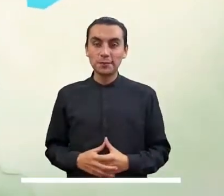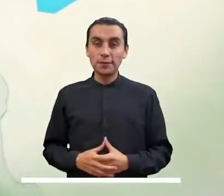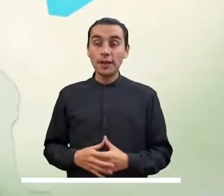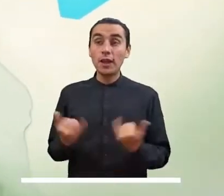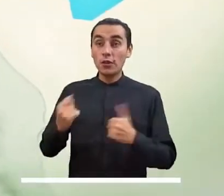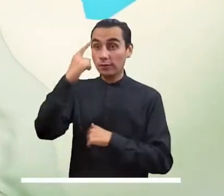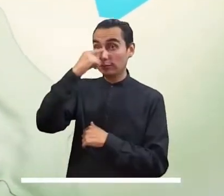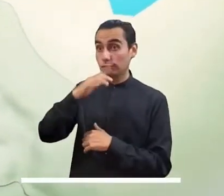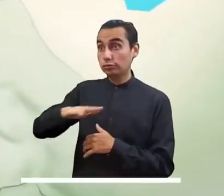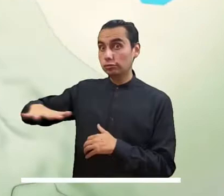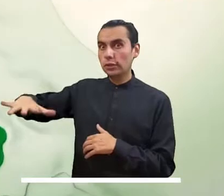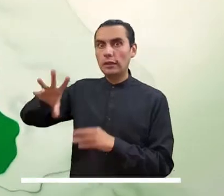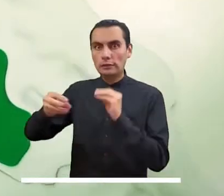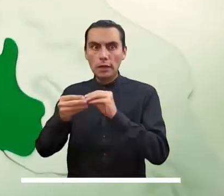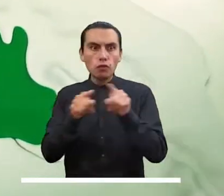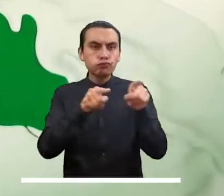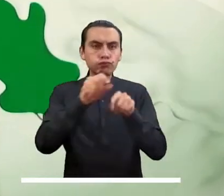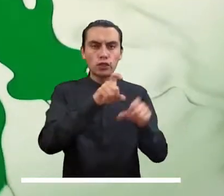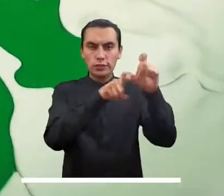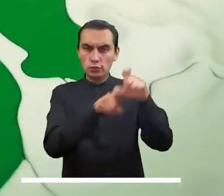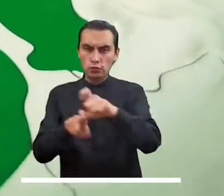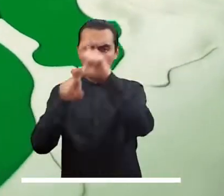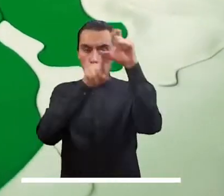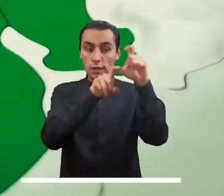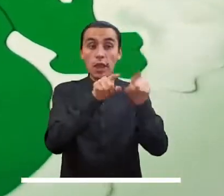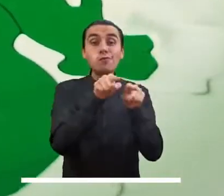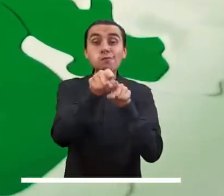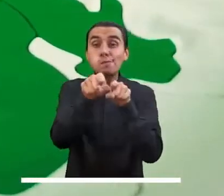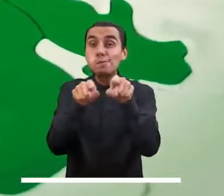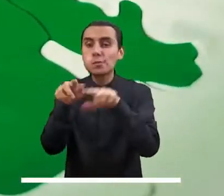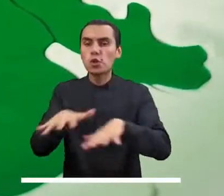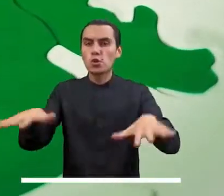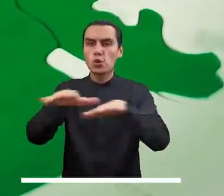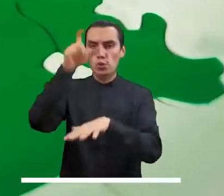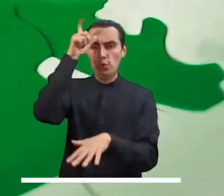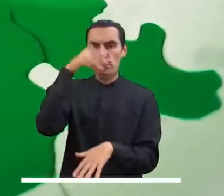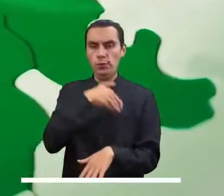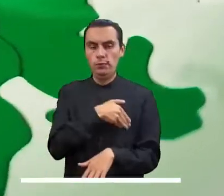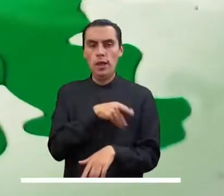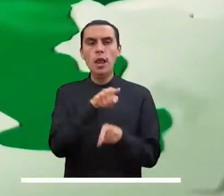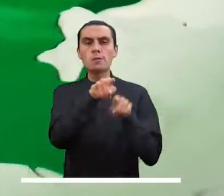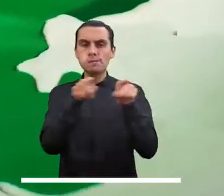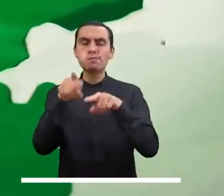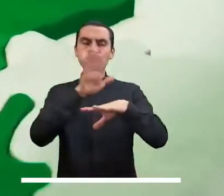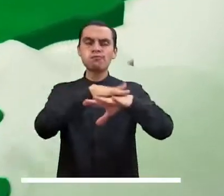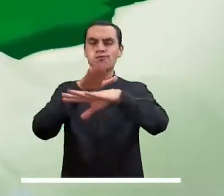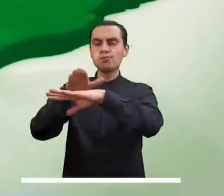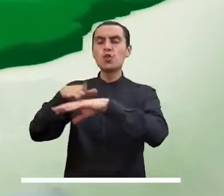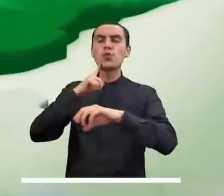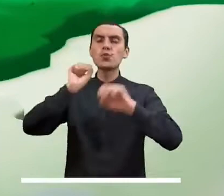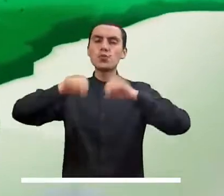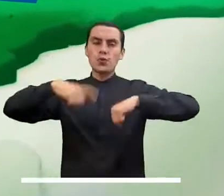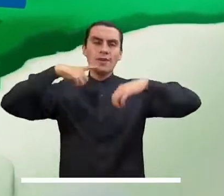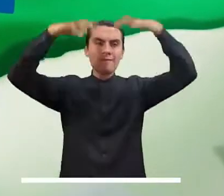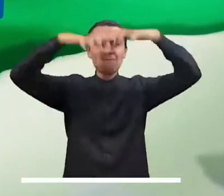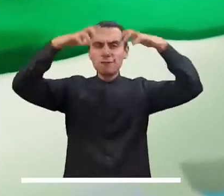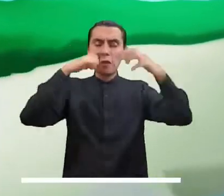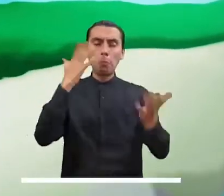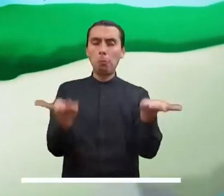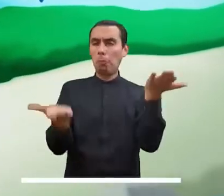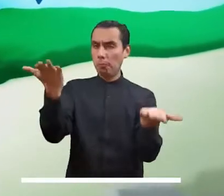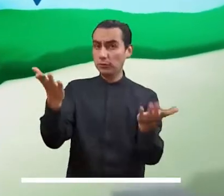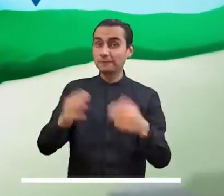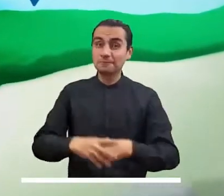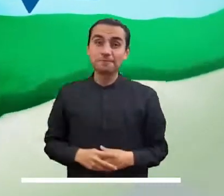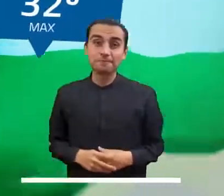Sierra Nevada como en el occidente de La Guajira y en sectores dispersos de Córdoba y Bolívar, se prevéen algunas lluvias de diversa intensidad.